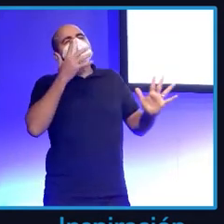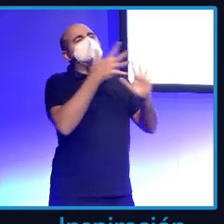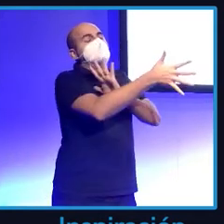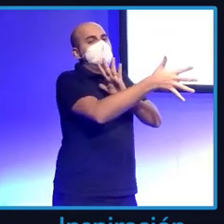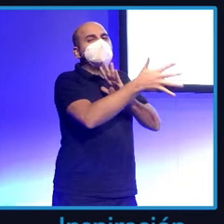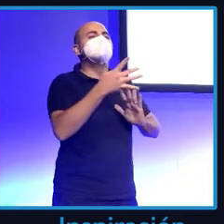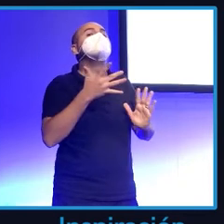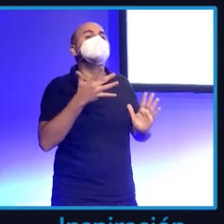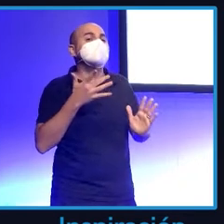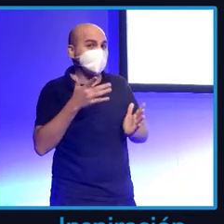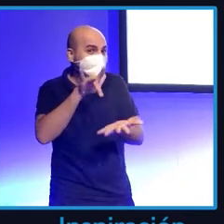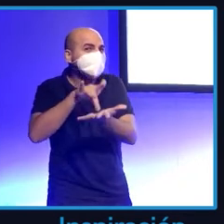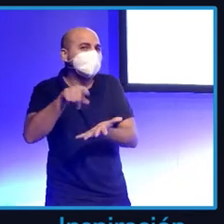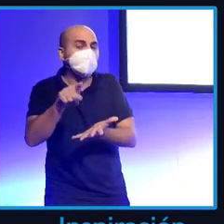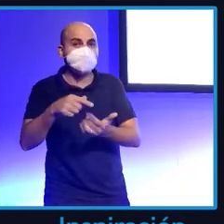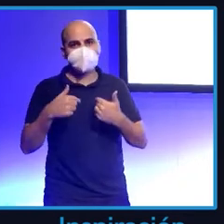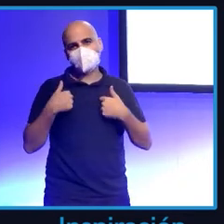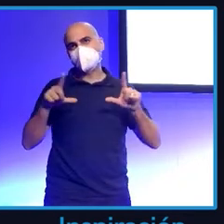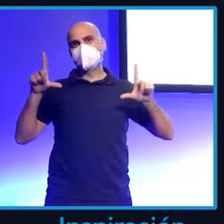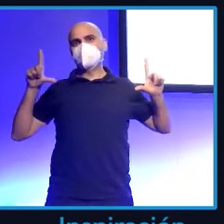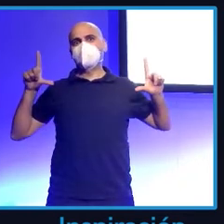y en la farmacéutica a la que dar tu like.